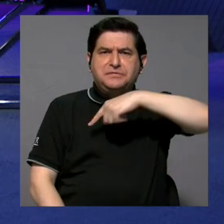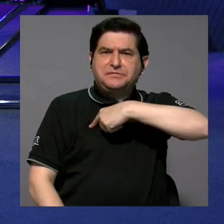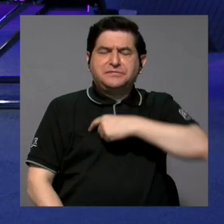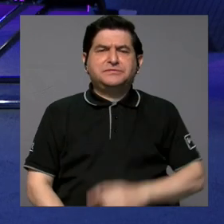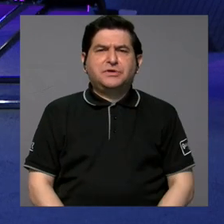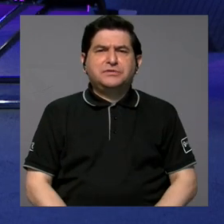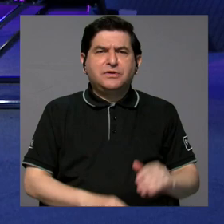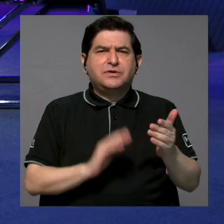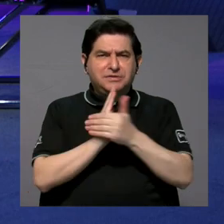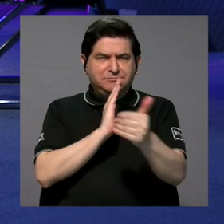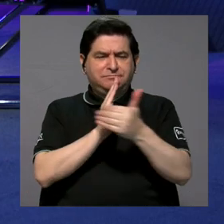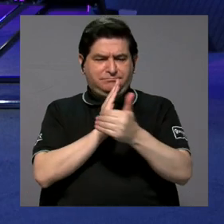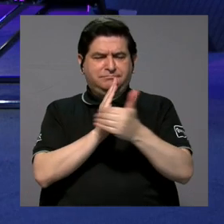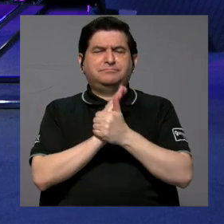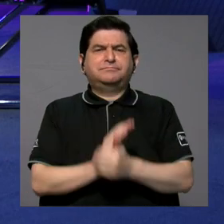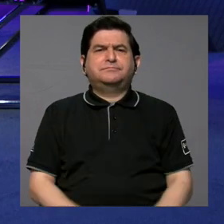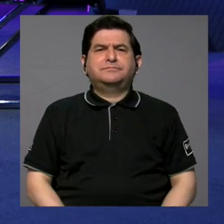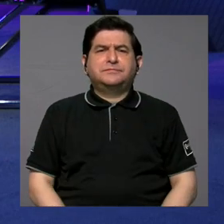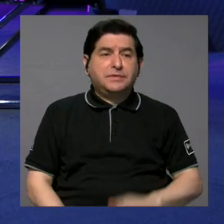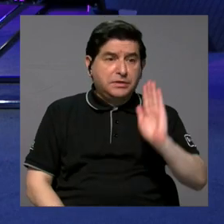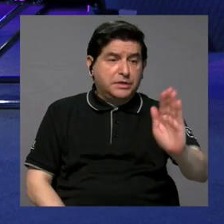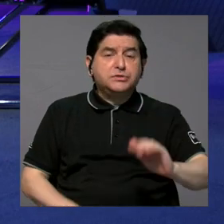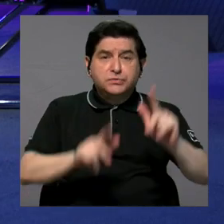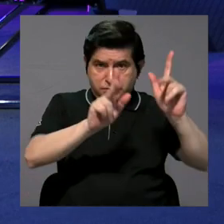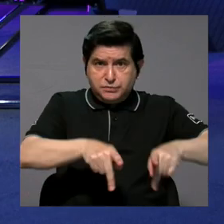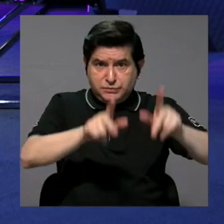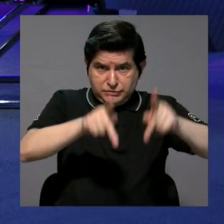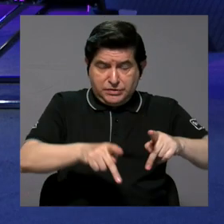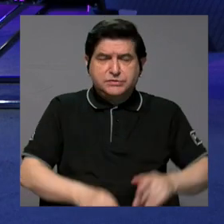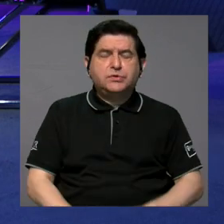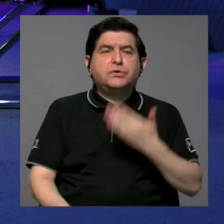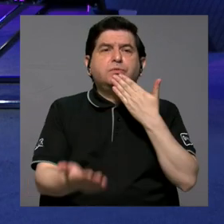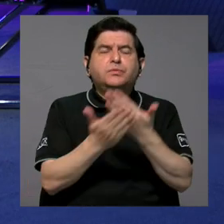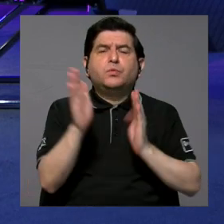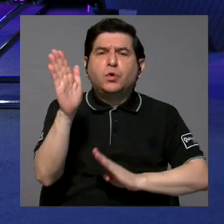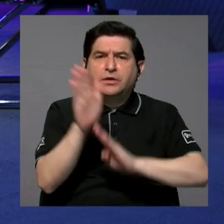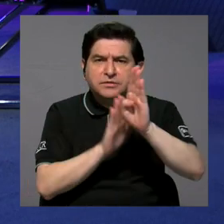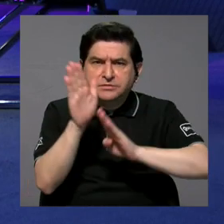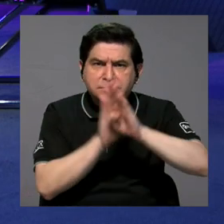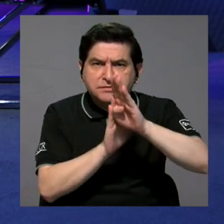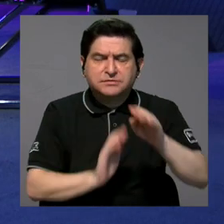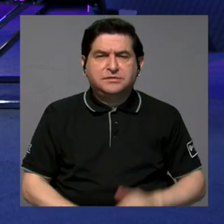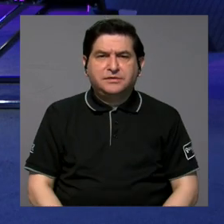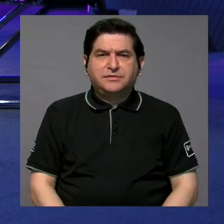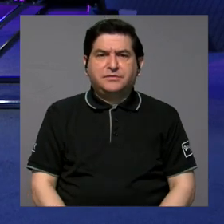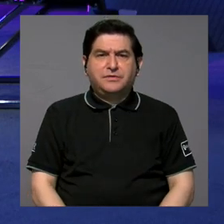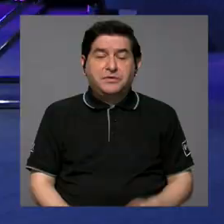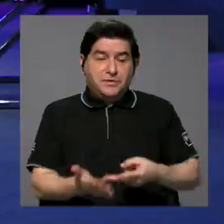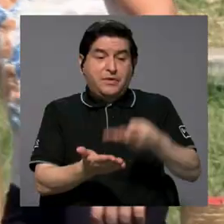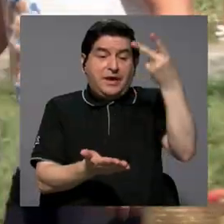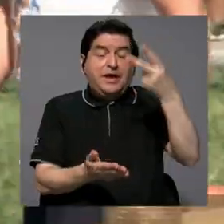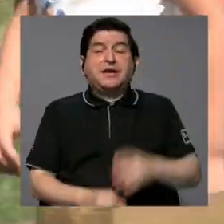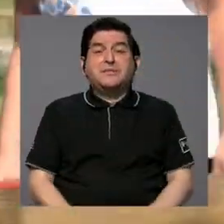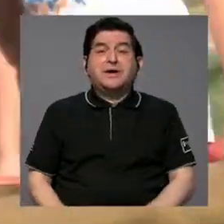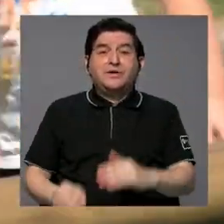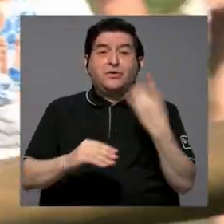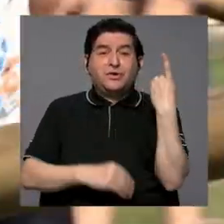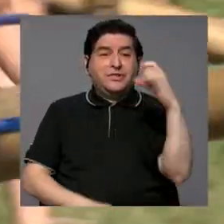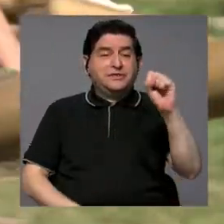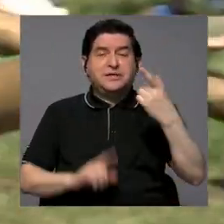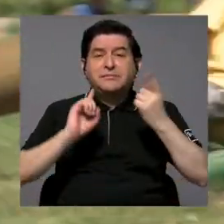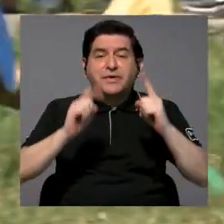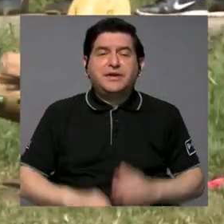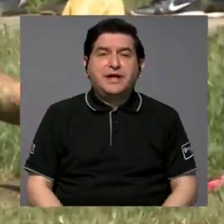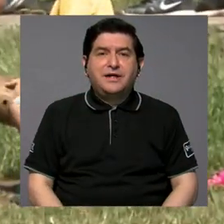una capacidad de sus habitantes, a un buen desarrollo, al tesoro de San Parados que son los habitantes